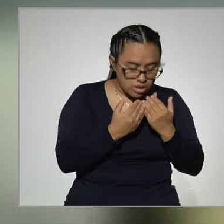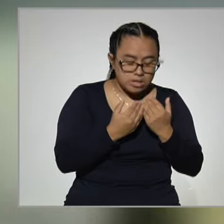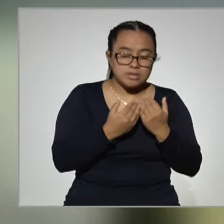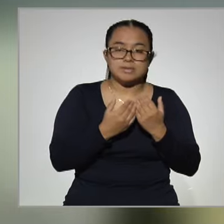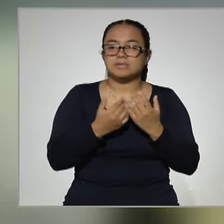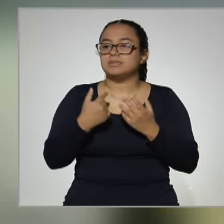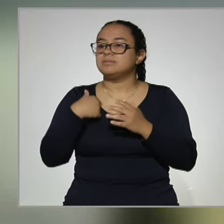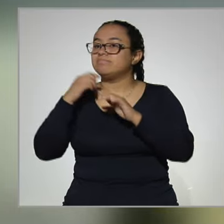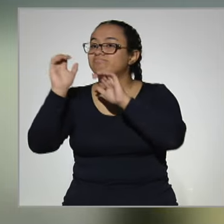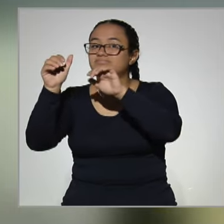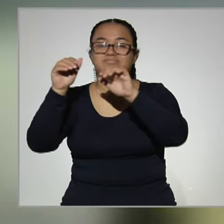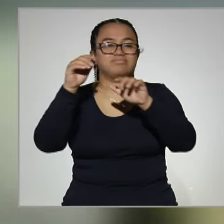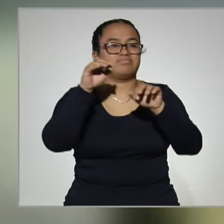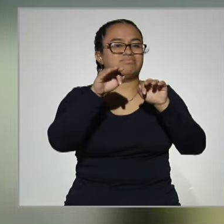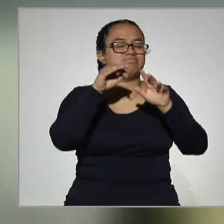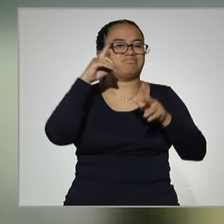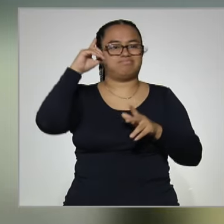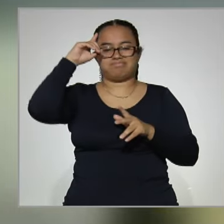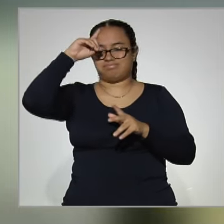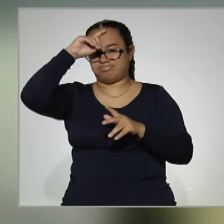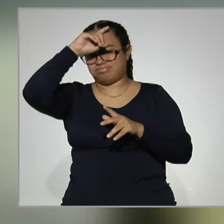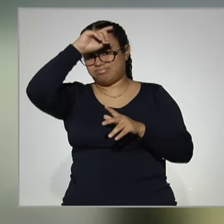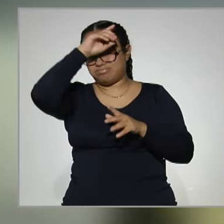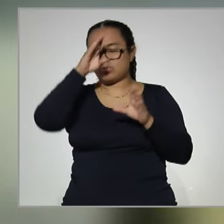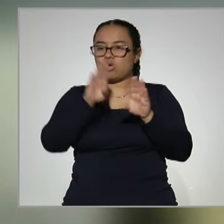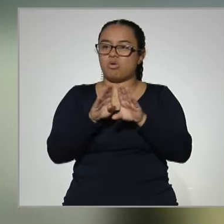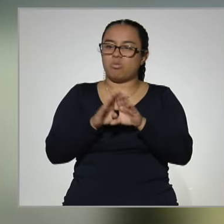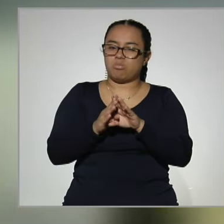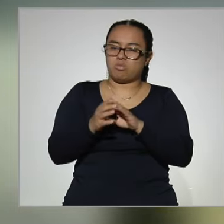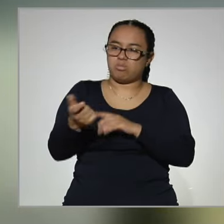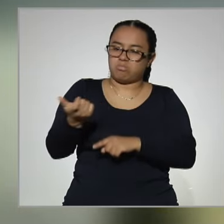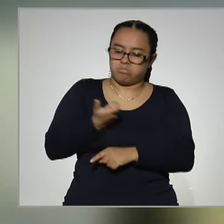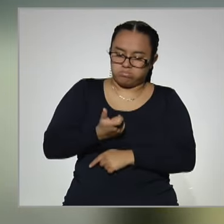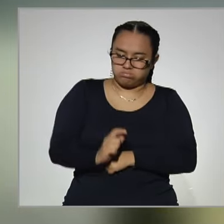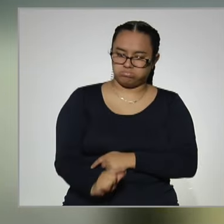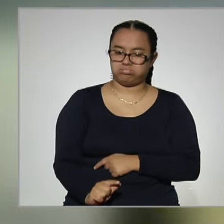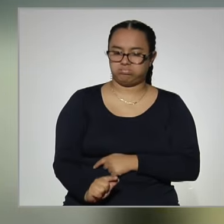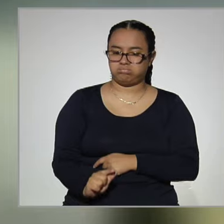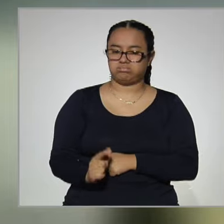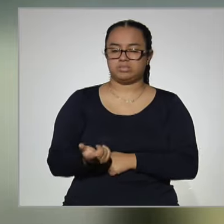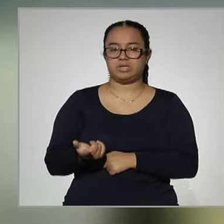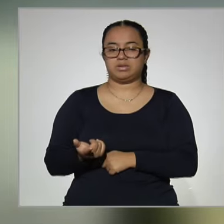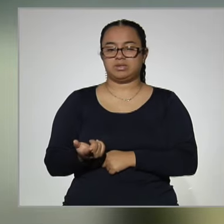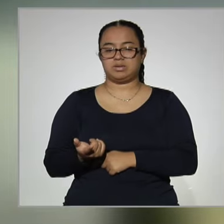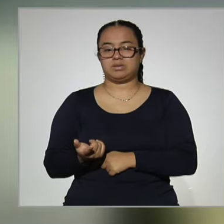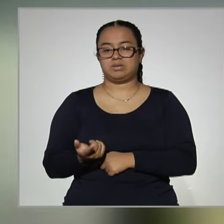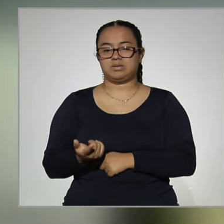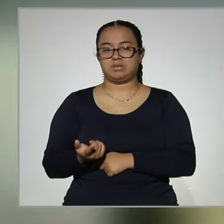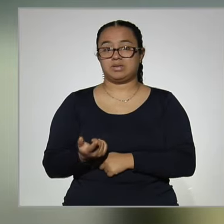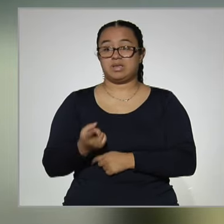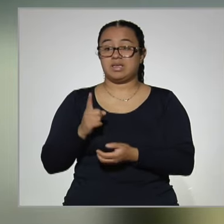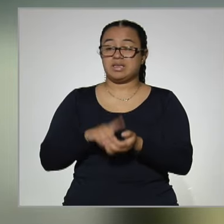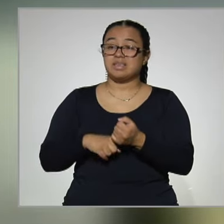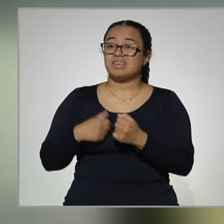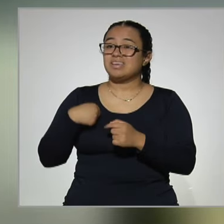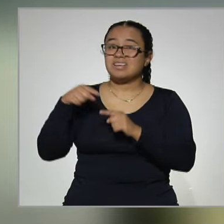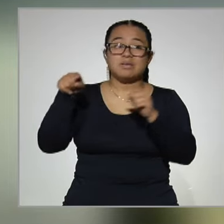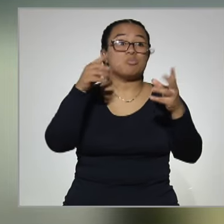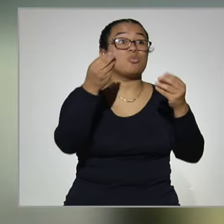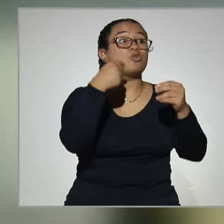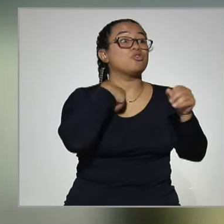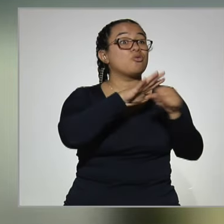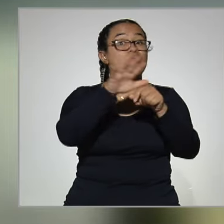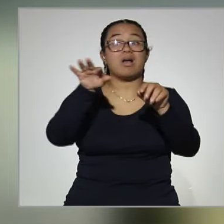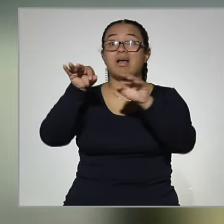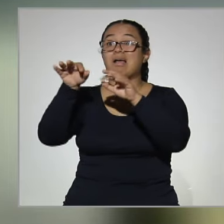trabajos que conseguía eran como que muy mal pagados y no eran como tan buenas opciones, por lo cual